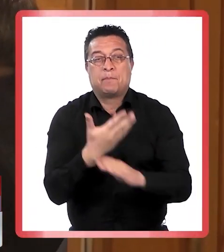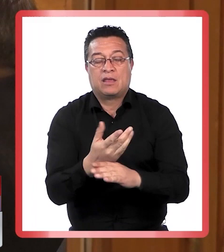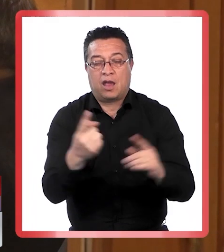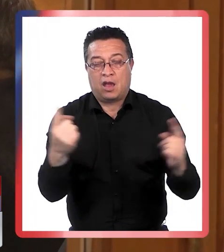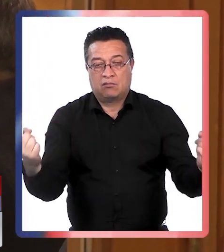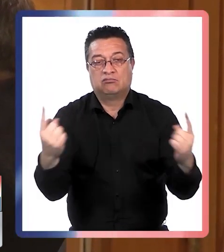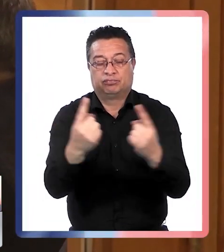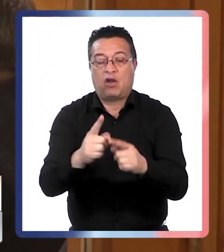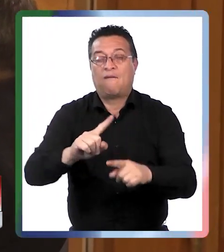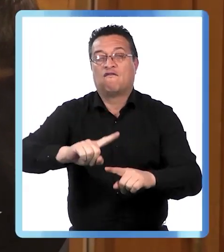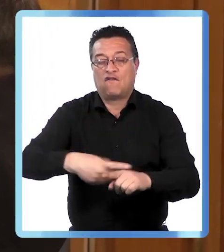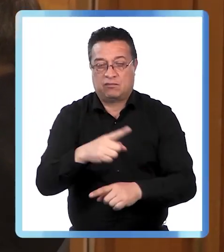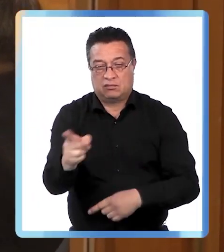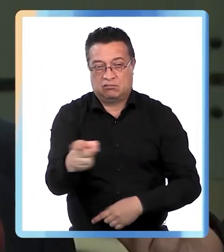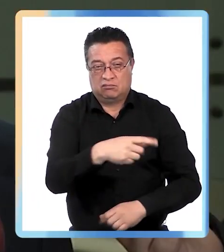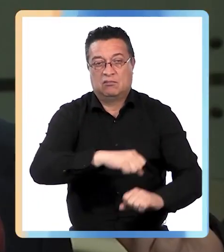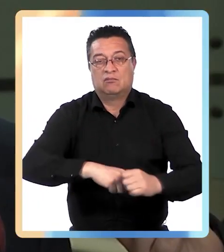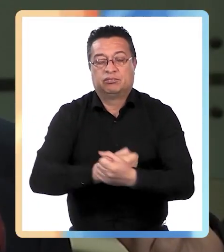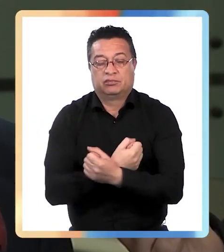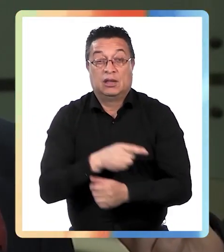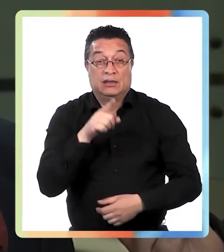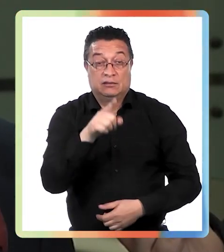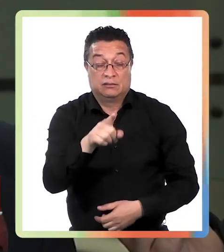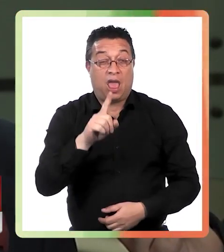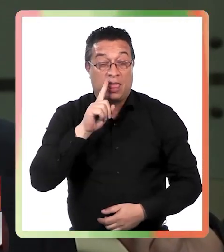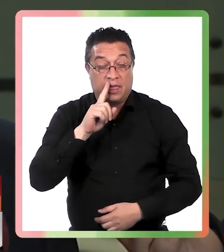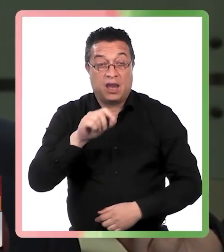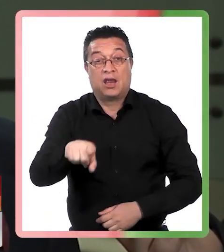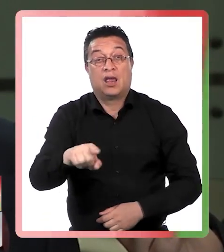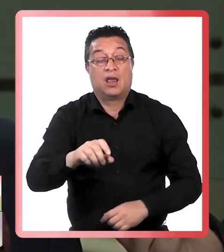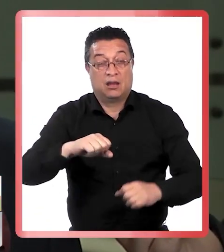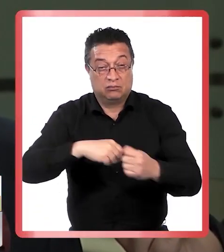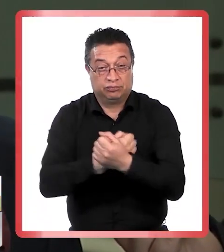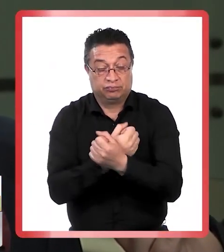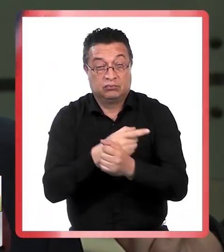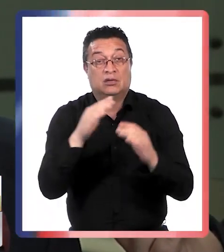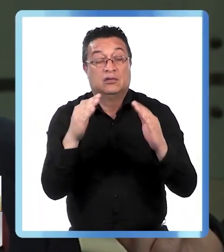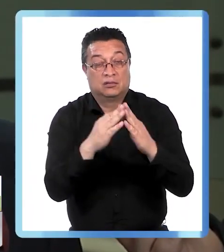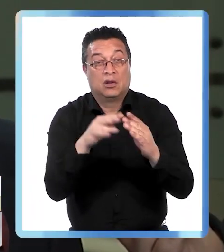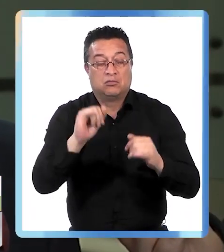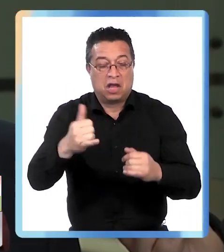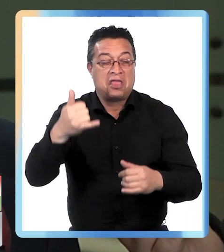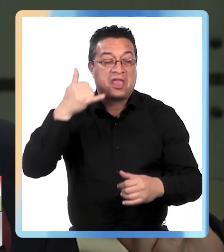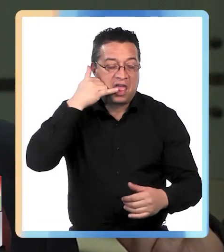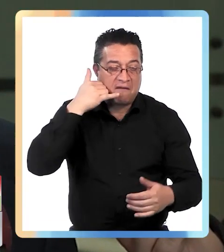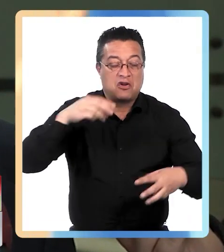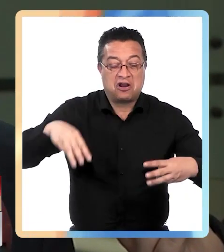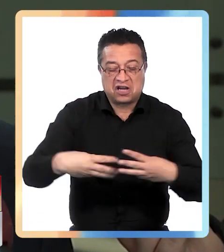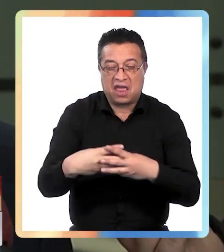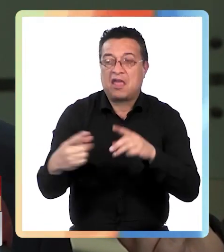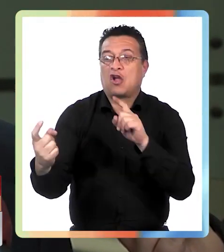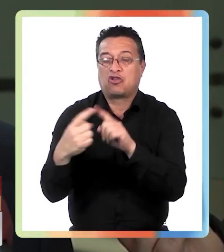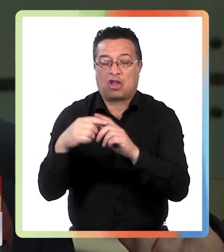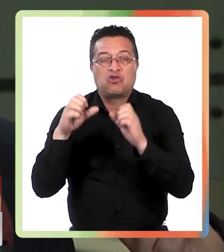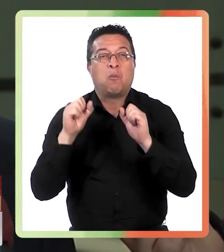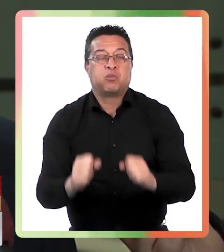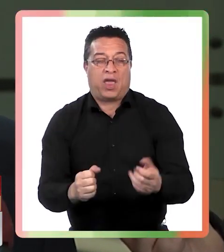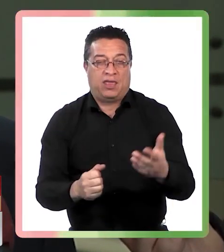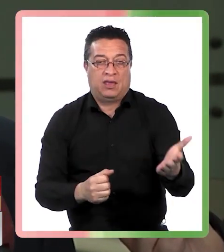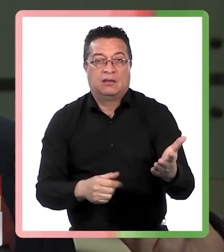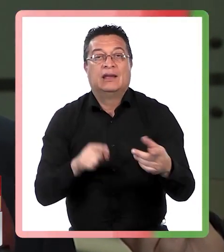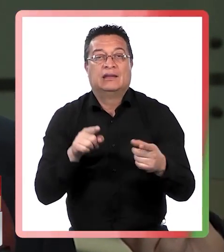una audiencia para que vuelva a prisión. Él teniendo arresto domiciliar tiene acceso a red teléfono contacto